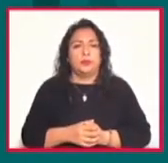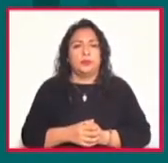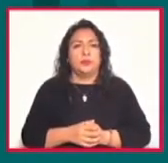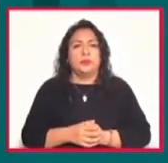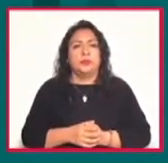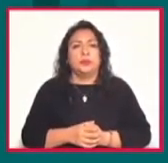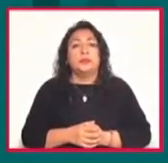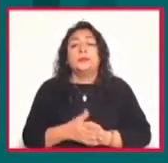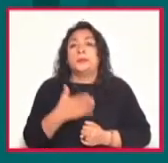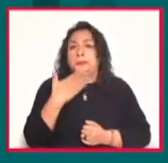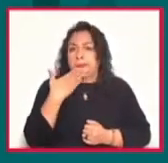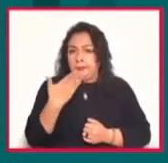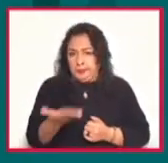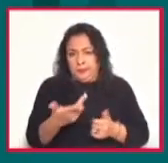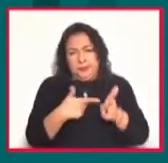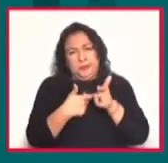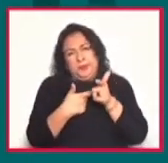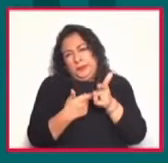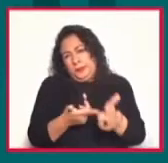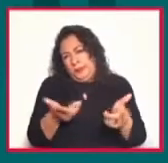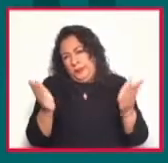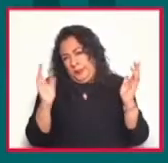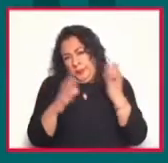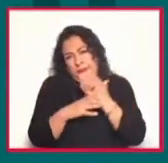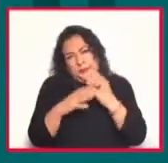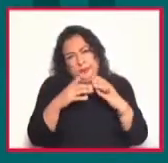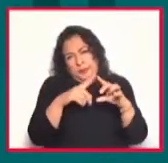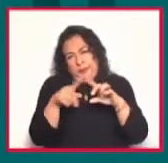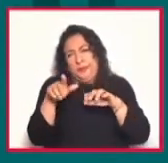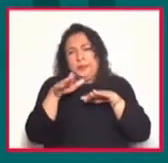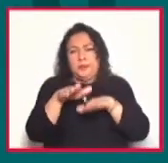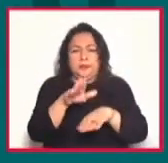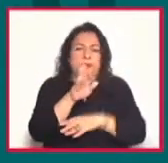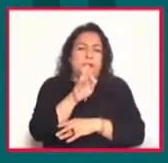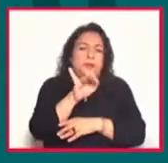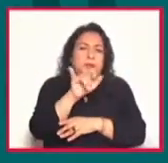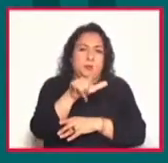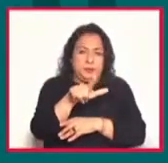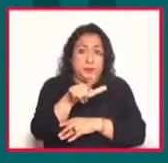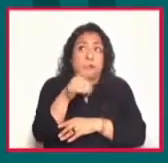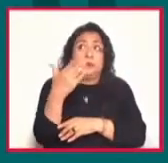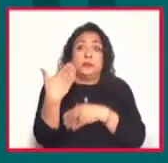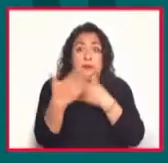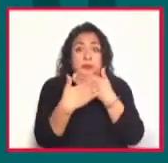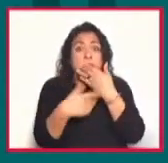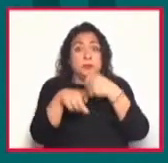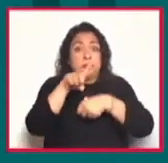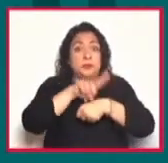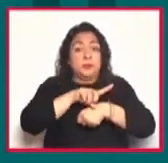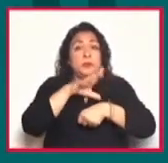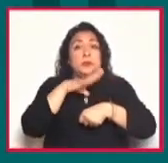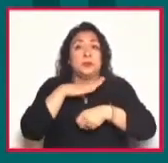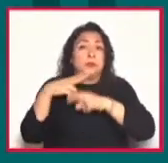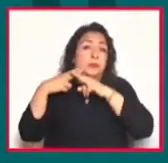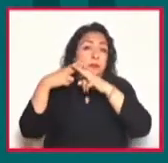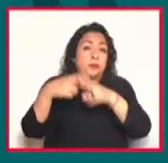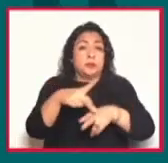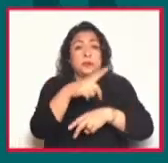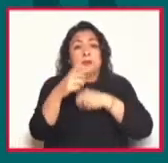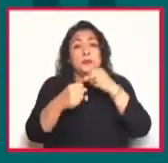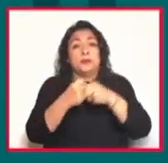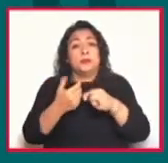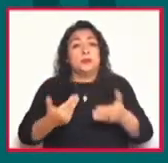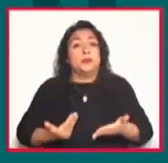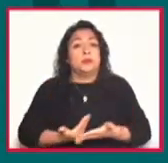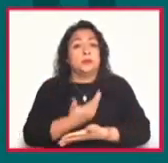Bien, continuando con algunas de las cosas que tienen que ver con la Feria Internacional del Libro, dentro de unos días vamos a conmemorar cien años de natalicio de